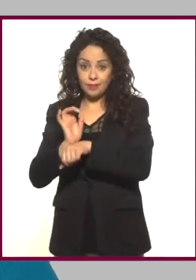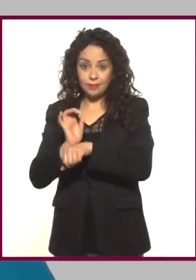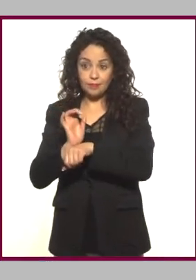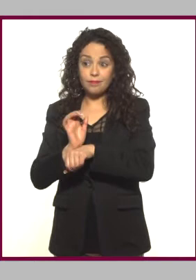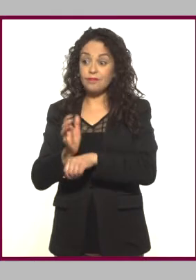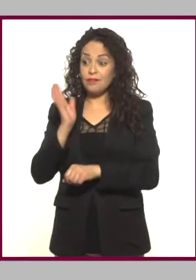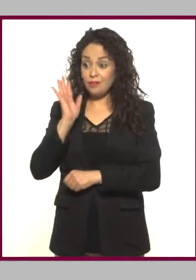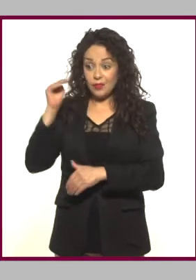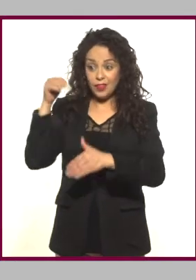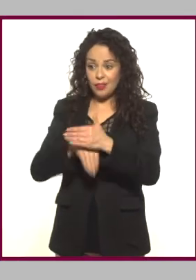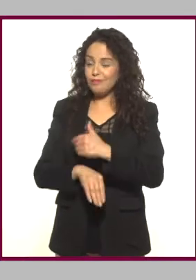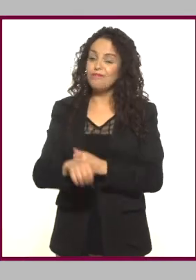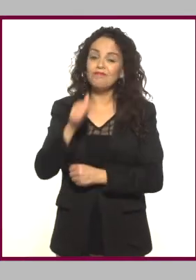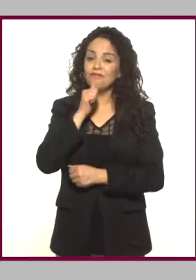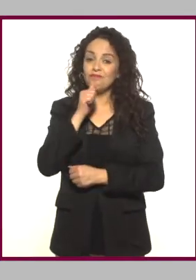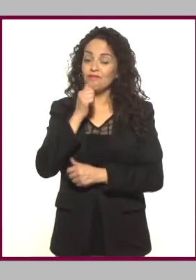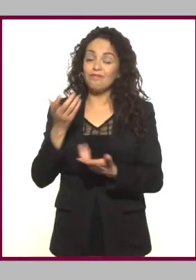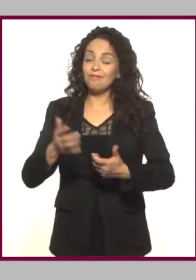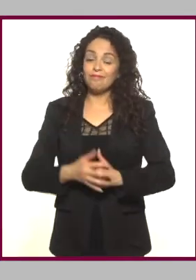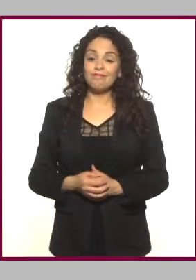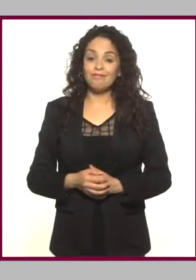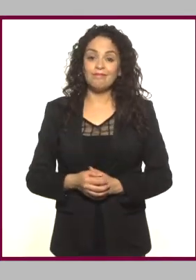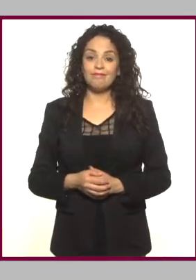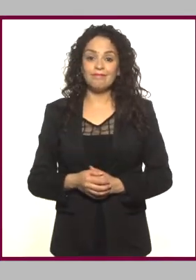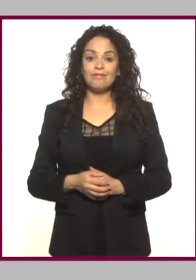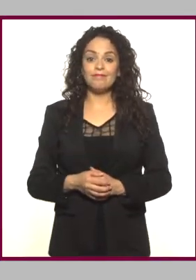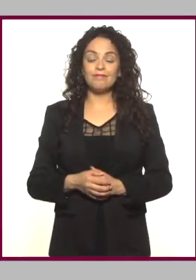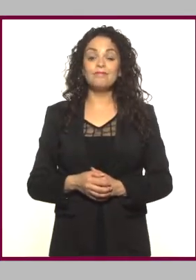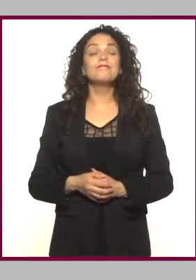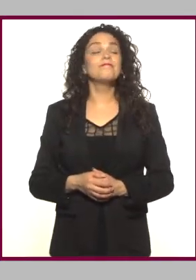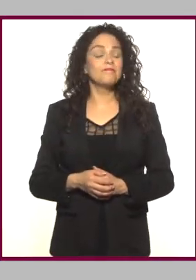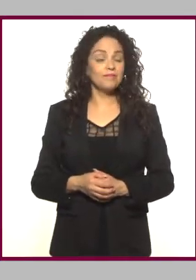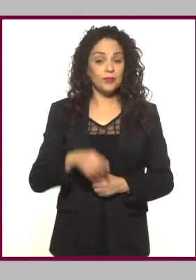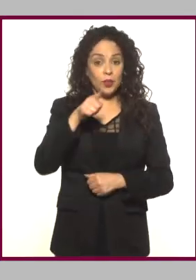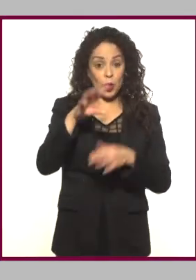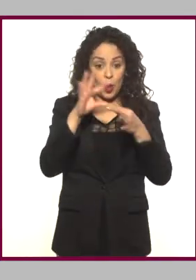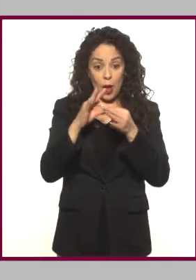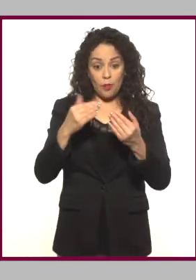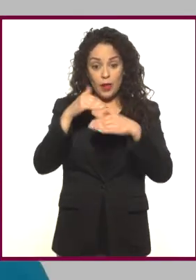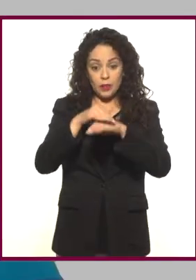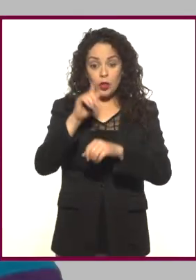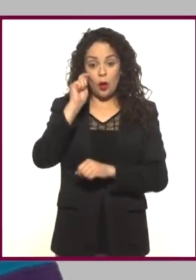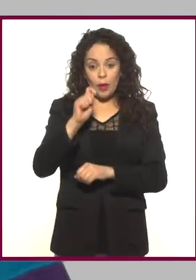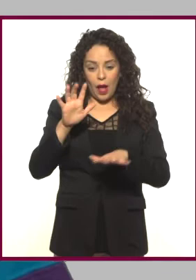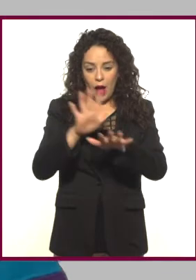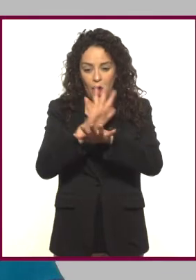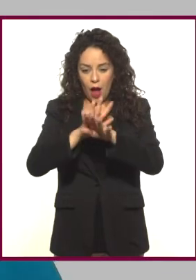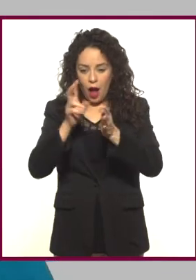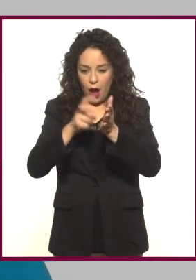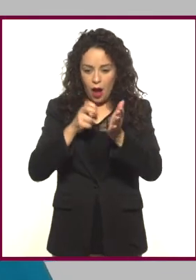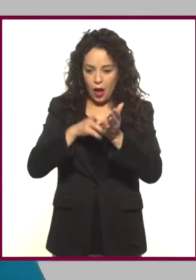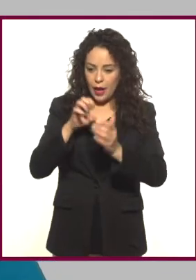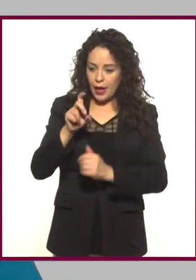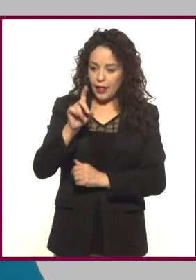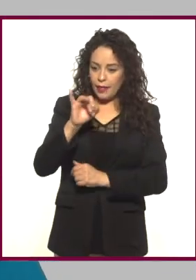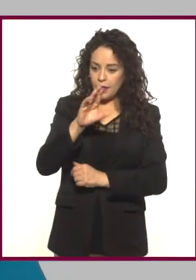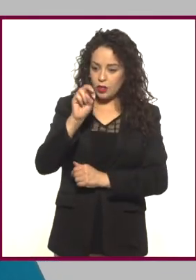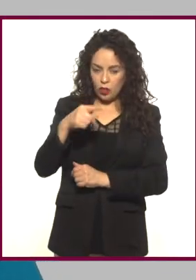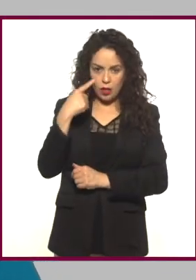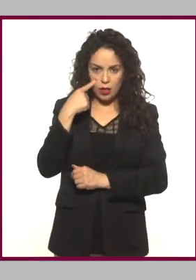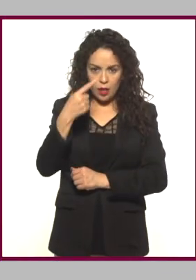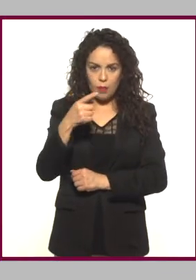por muerto. Ay, ¿contenta? Y ya que mencionaste la edición, veamos cómo estamos en el rubro de